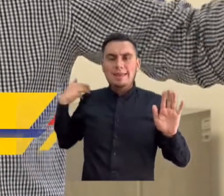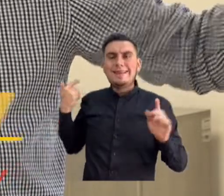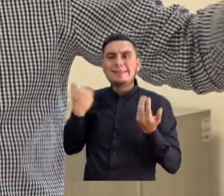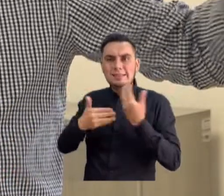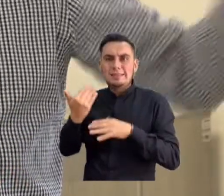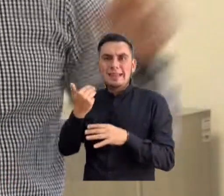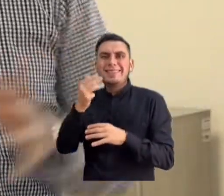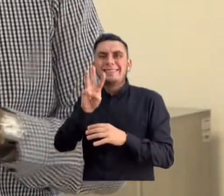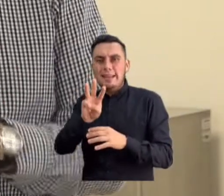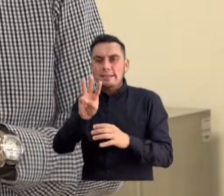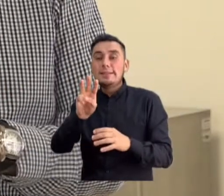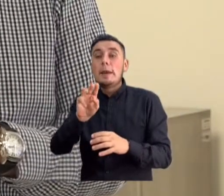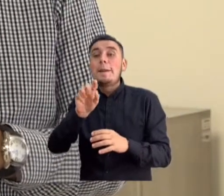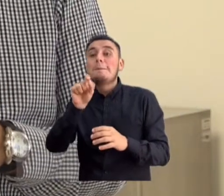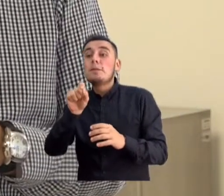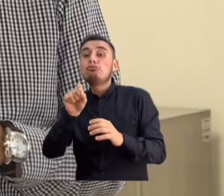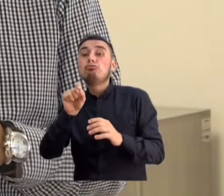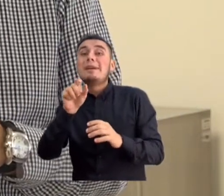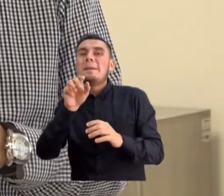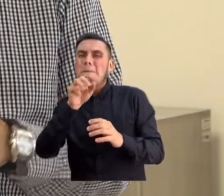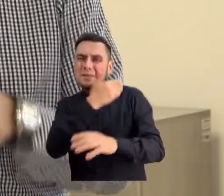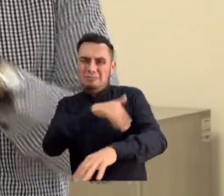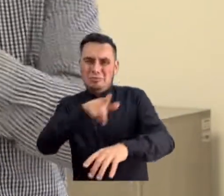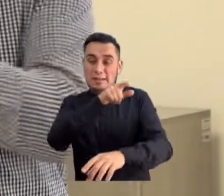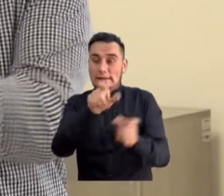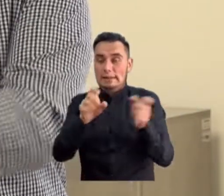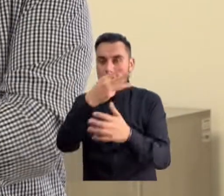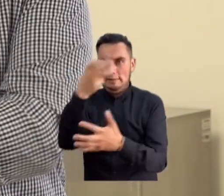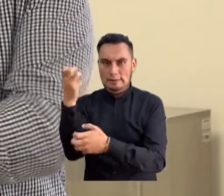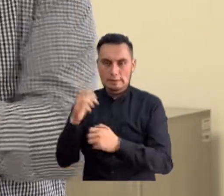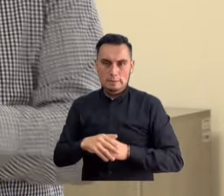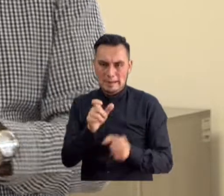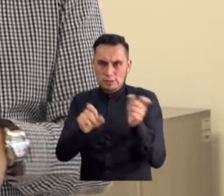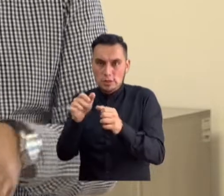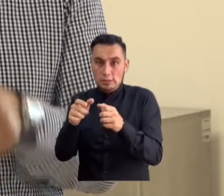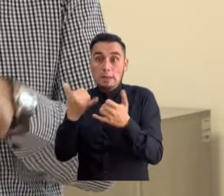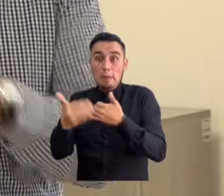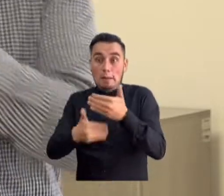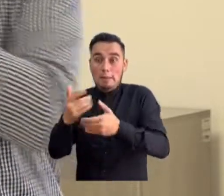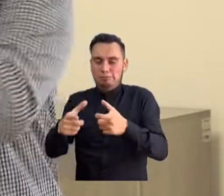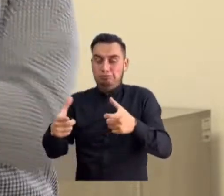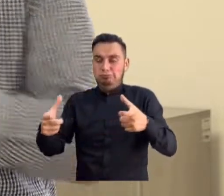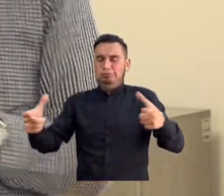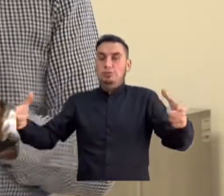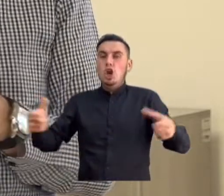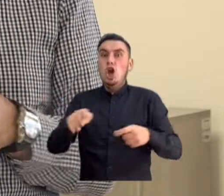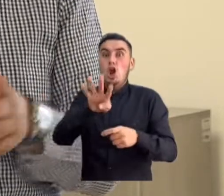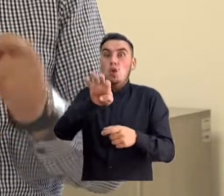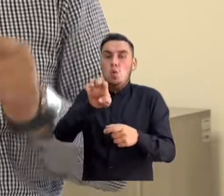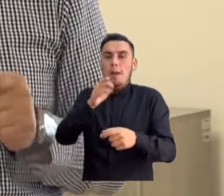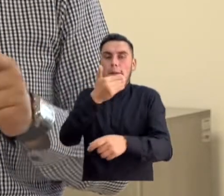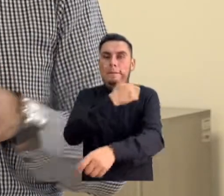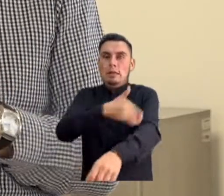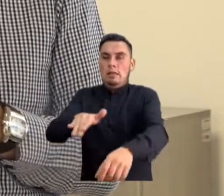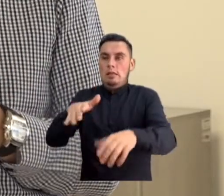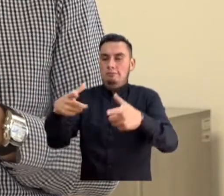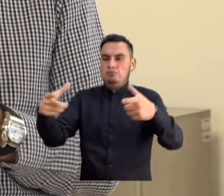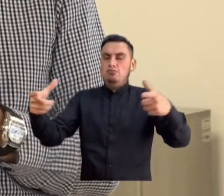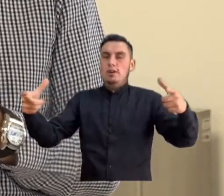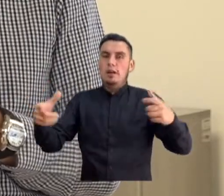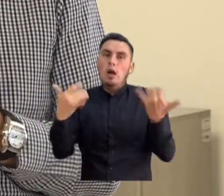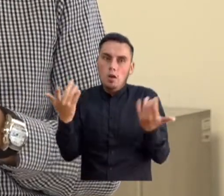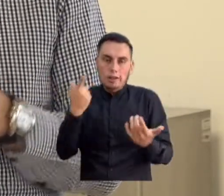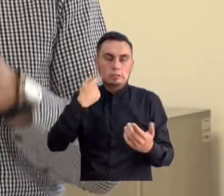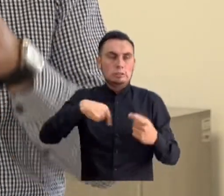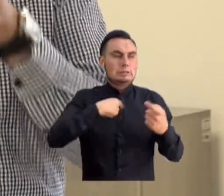3.300.000 personas en el registro único de víctimas. Hoy para cumplir con más de 9 millones de víctimas los cálculos que tiene la